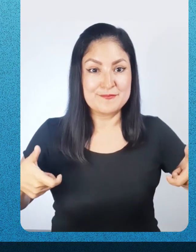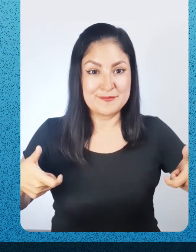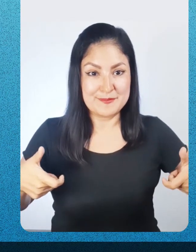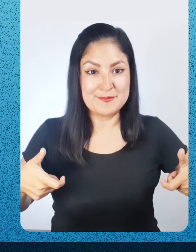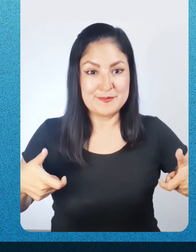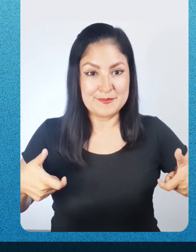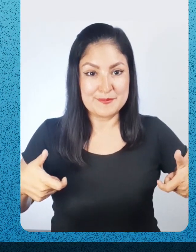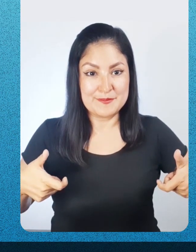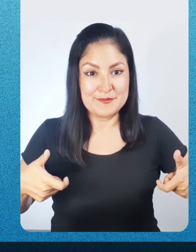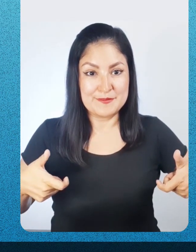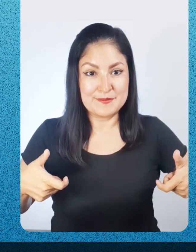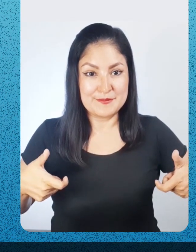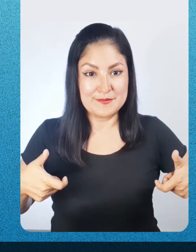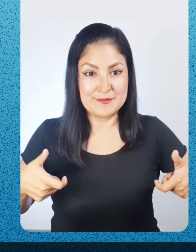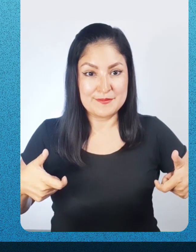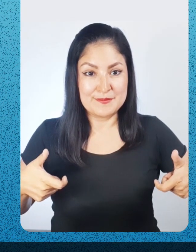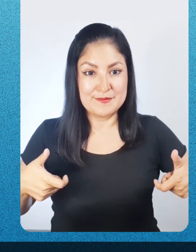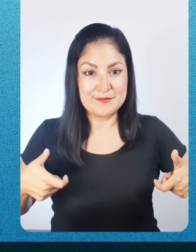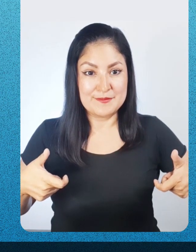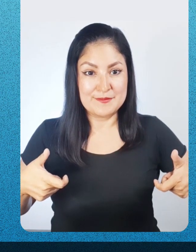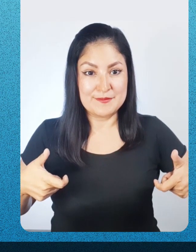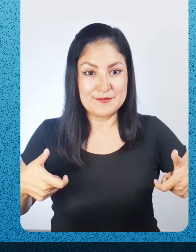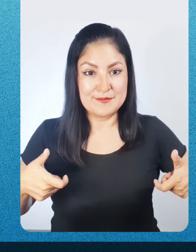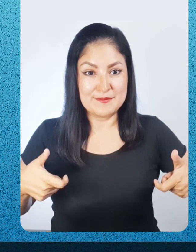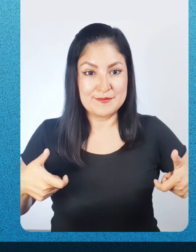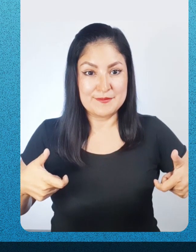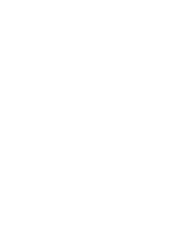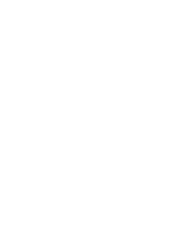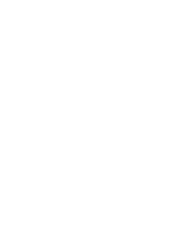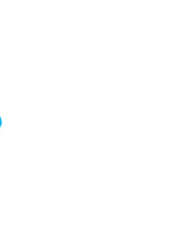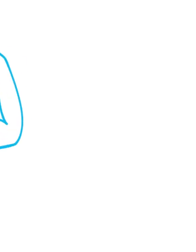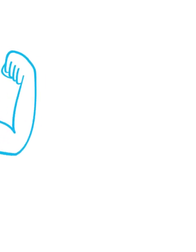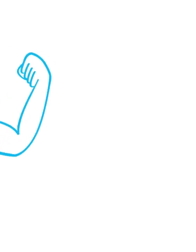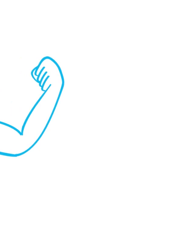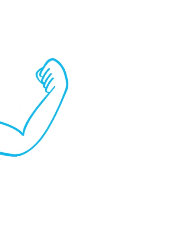.gob.p.indesi